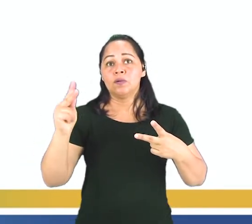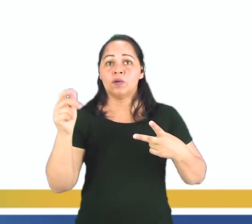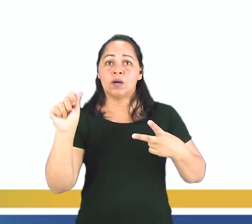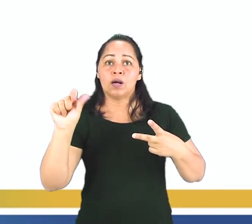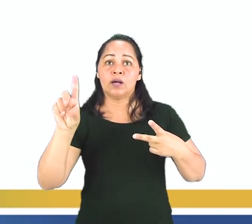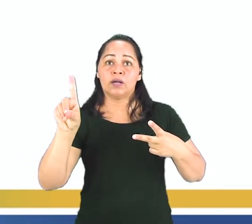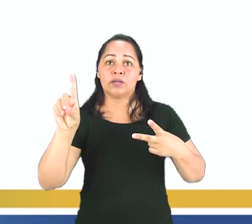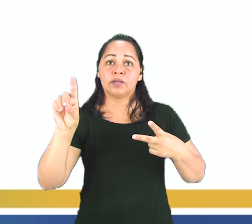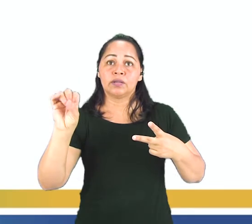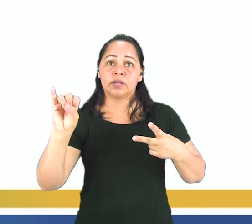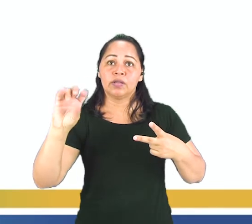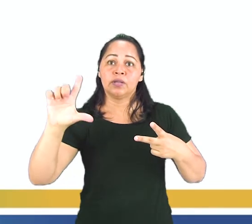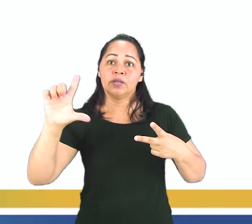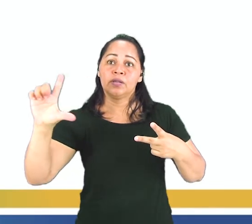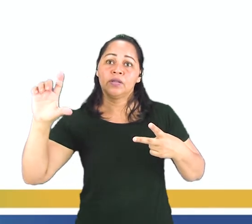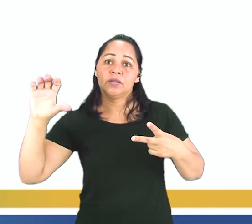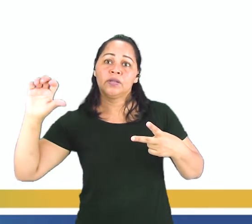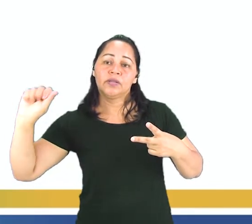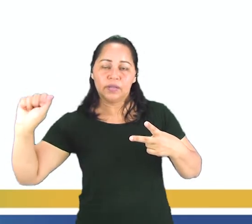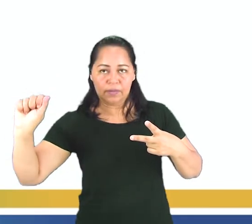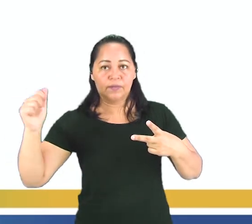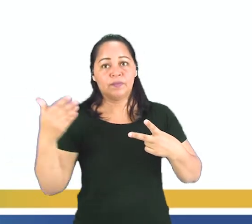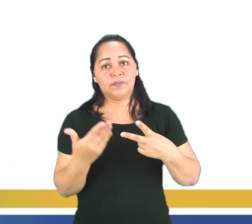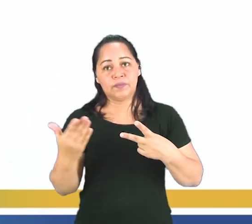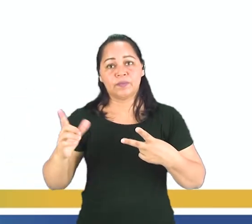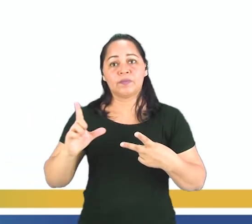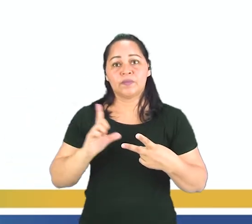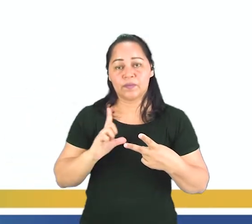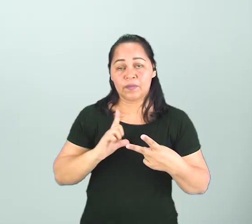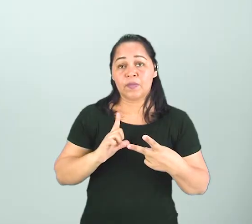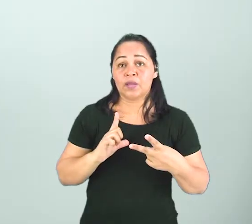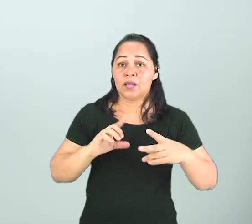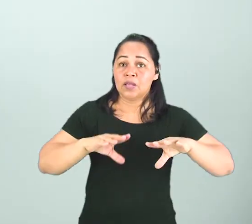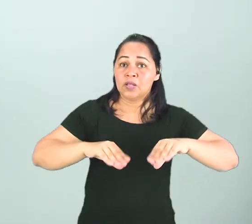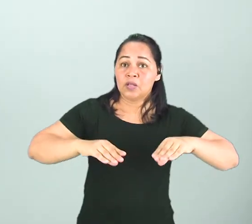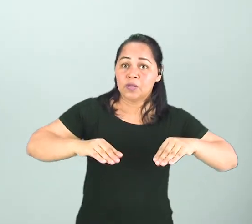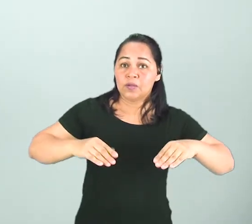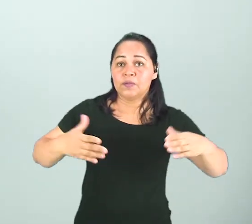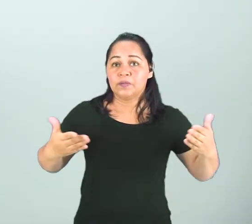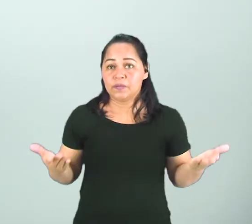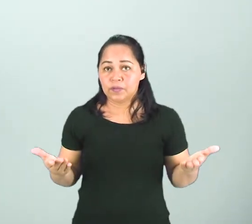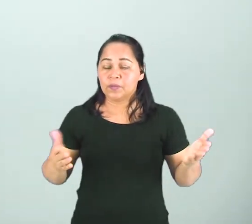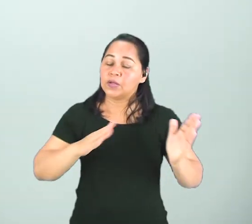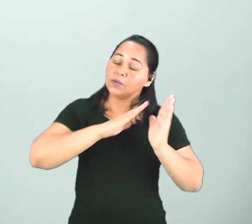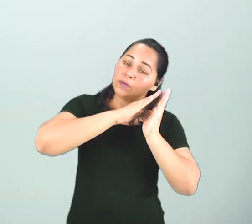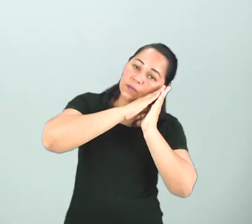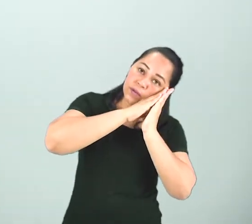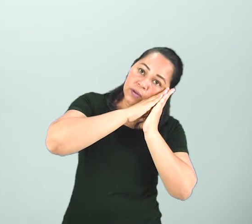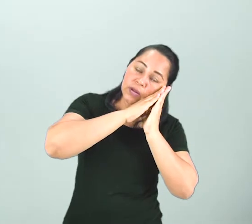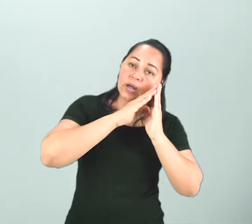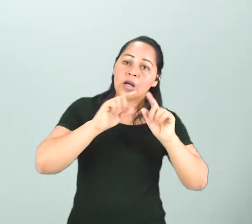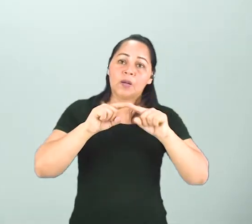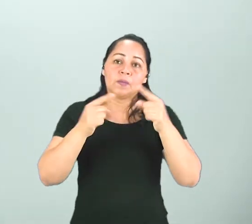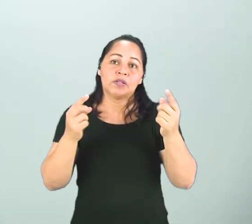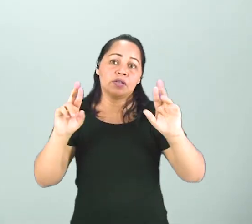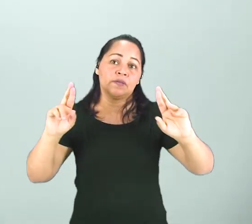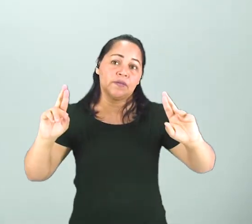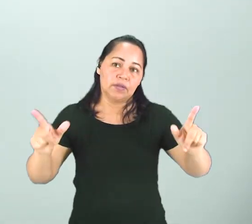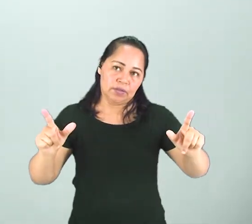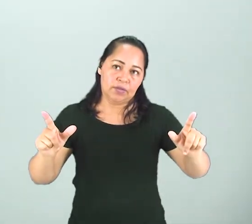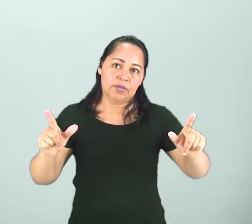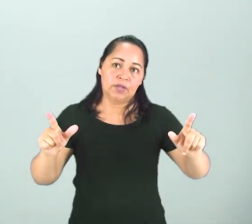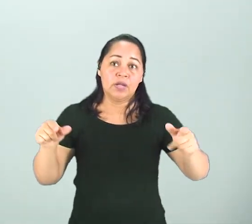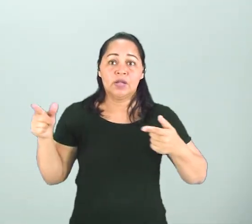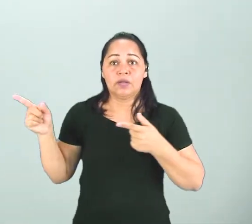¿está bien? Por ejemplo, en la cama también tenemos ahí una especie de almohada. Pero no llamamos de almohada o almohadilla.